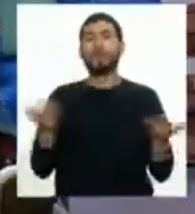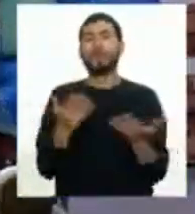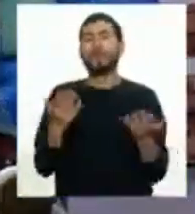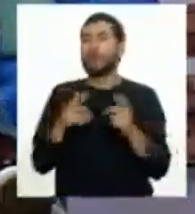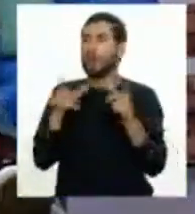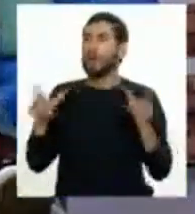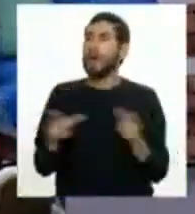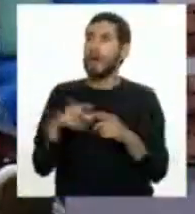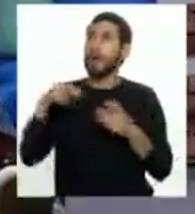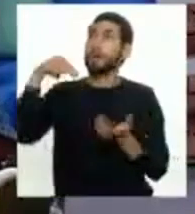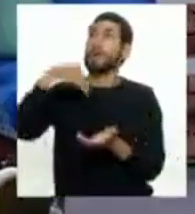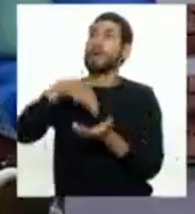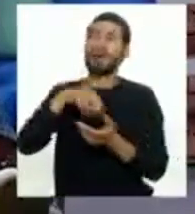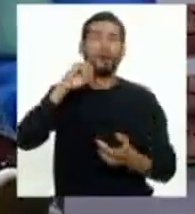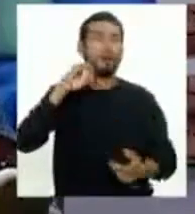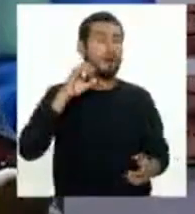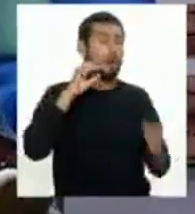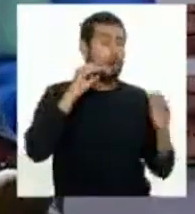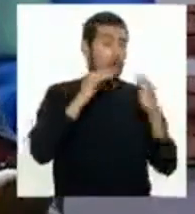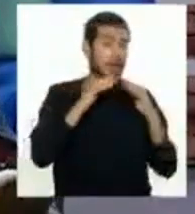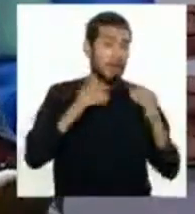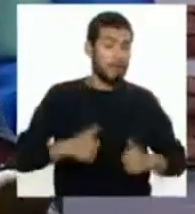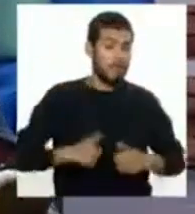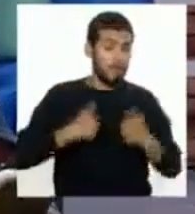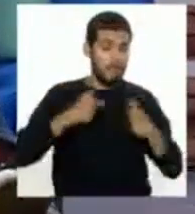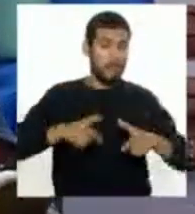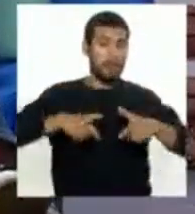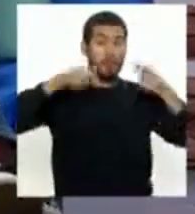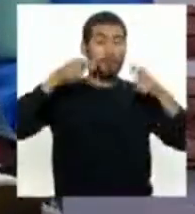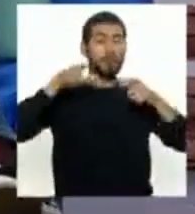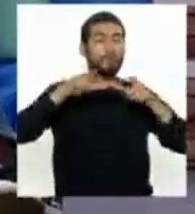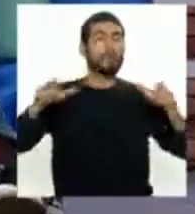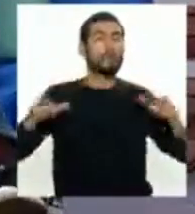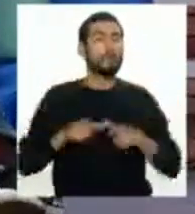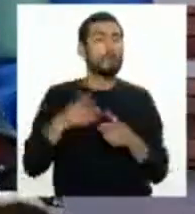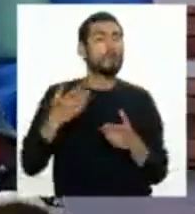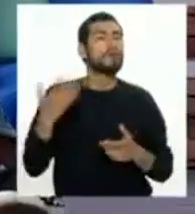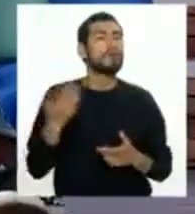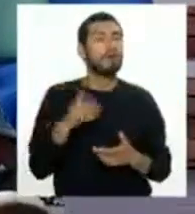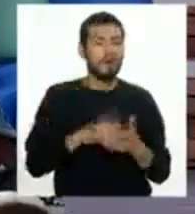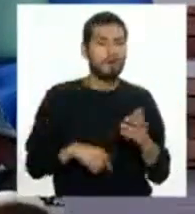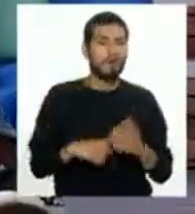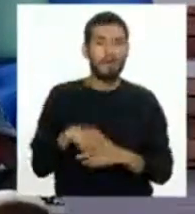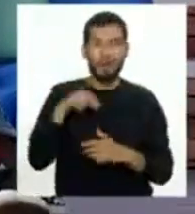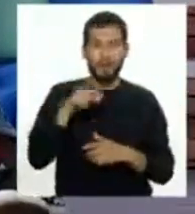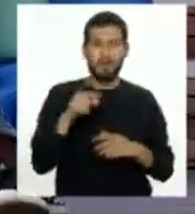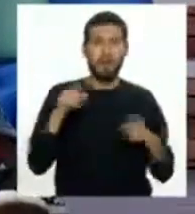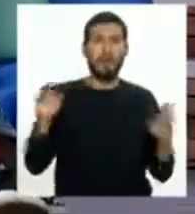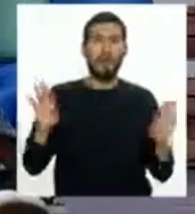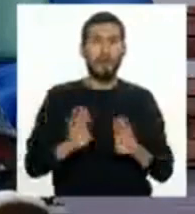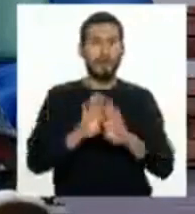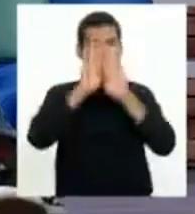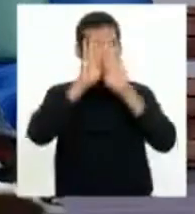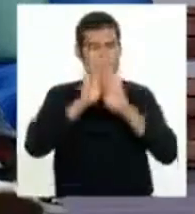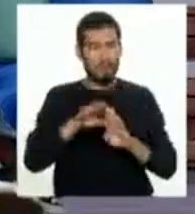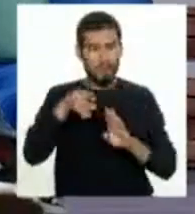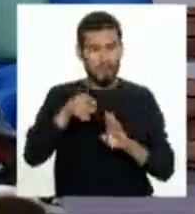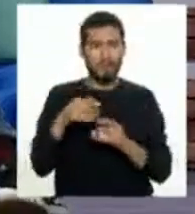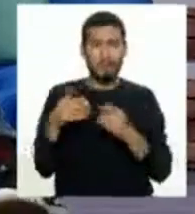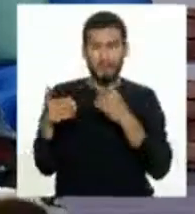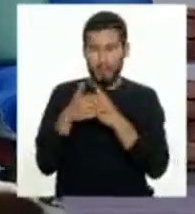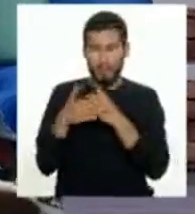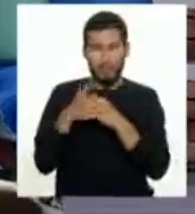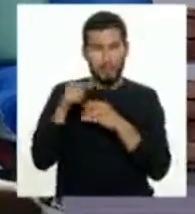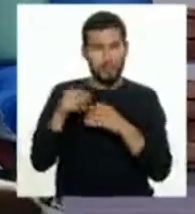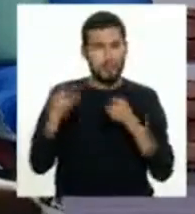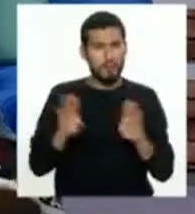podemos parar. Por ejemplo, si vives en un edificio, la zona más segura del edificio siempre va a ser la caja del ascensor. Ponerte en la parte